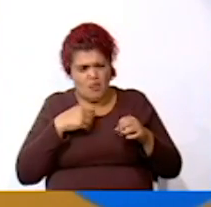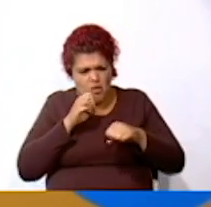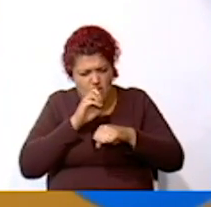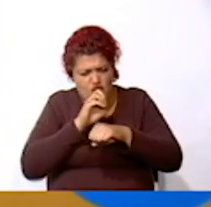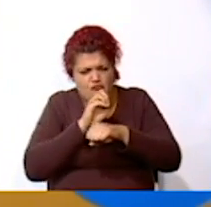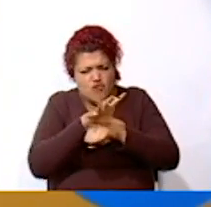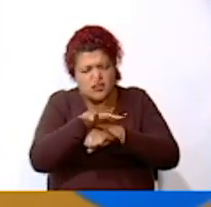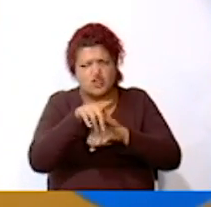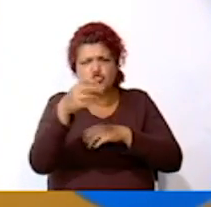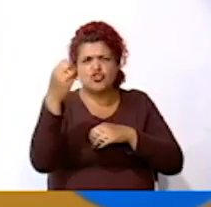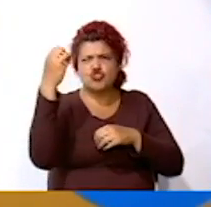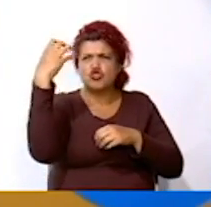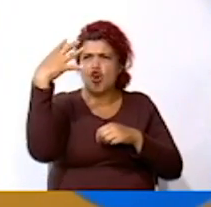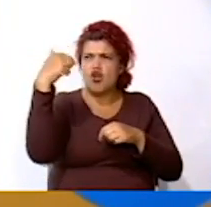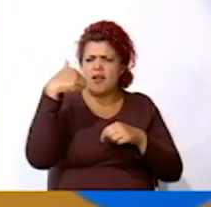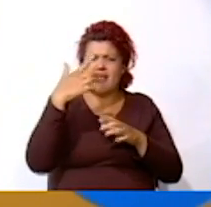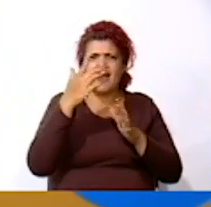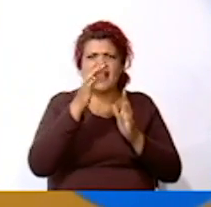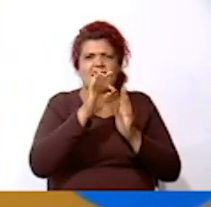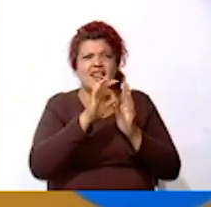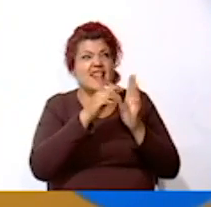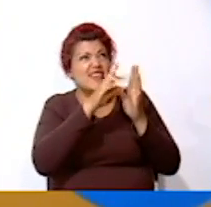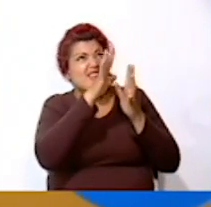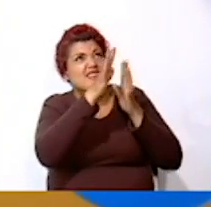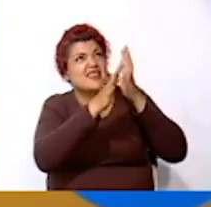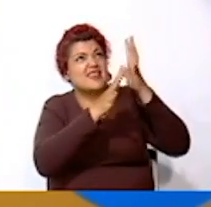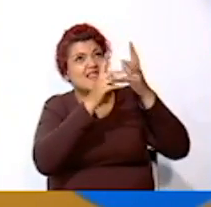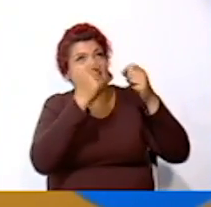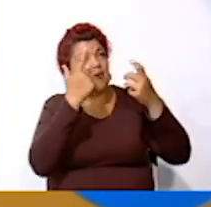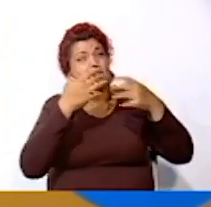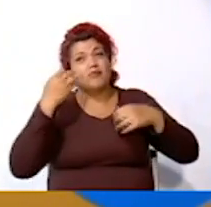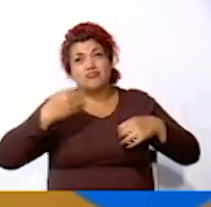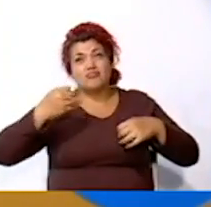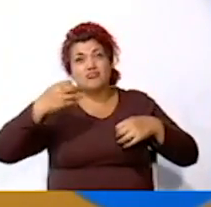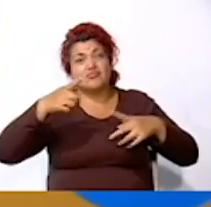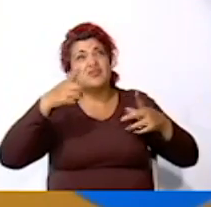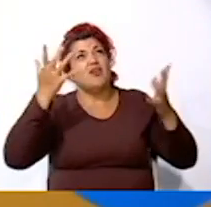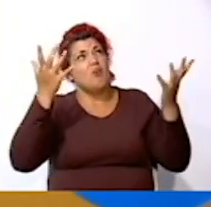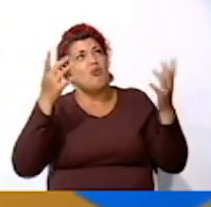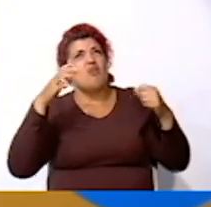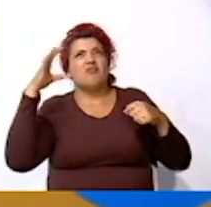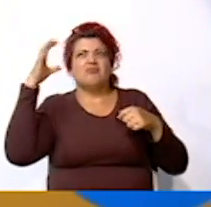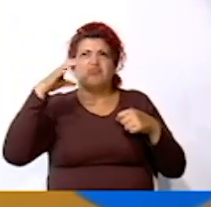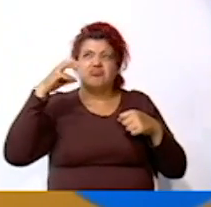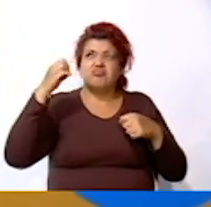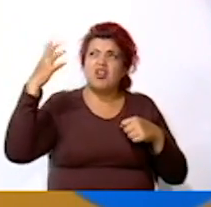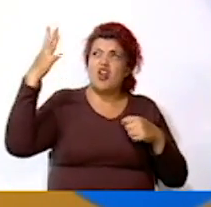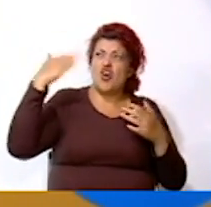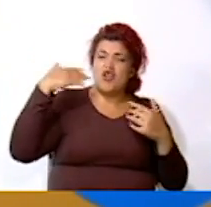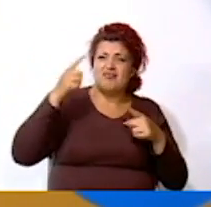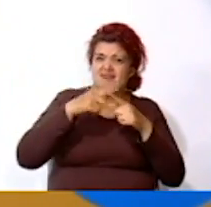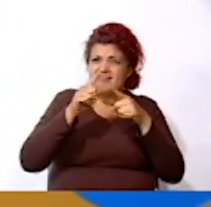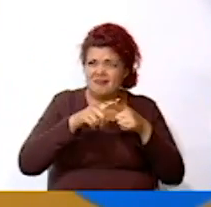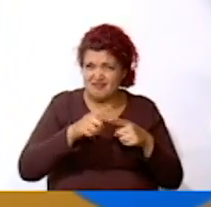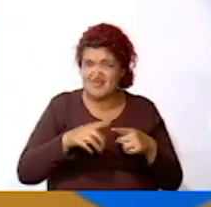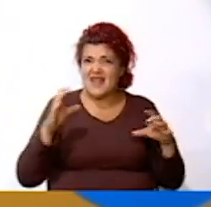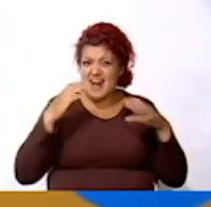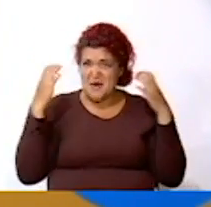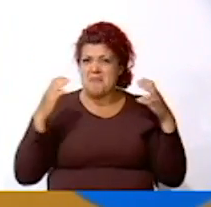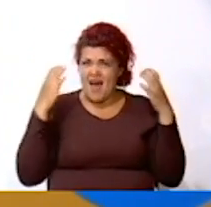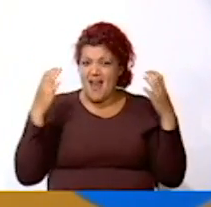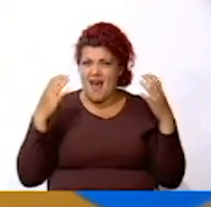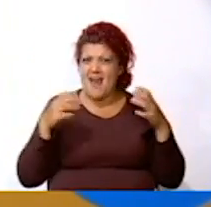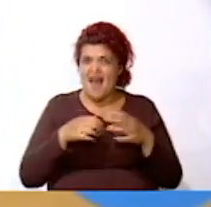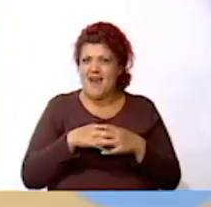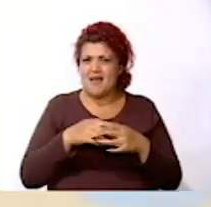el sol? En el tiempo atmosférico, en nuestra vida diaria En las condiciones del clima Entonces vamos a ver unas